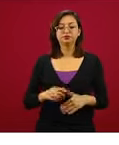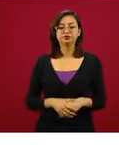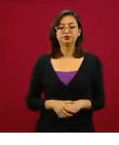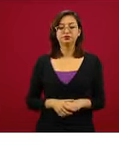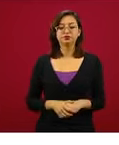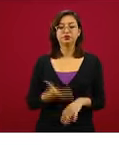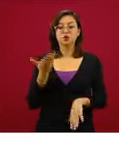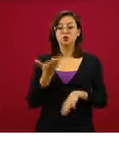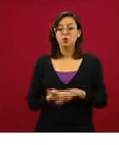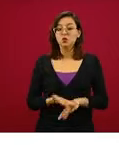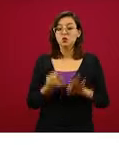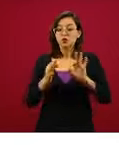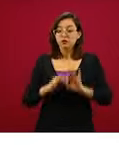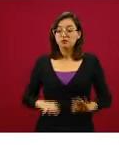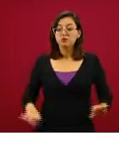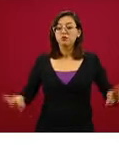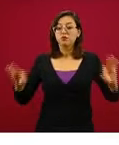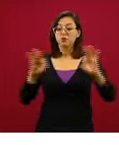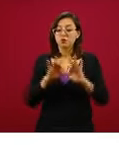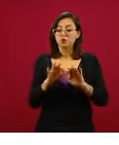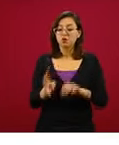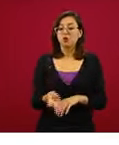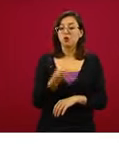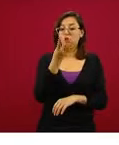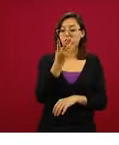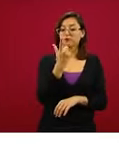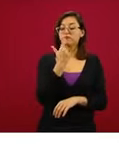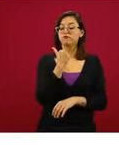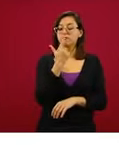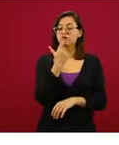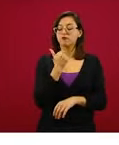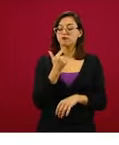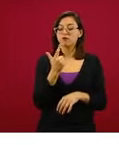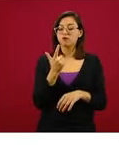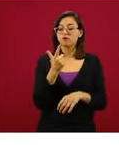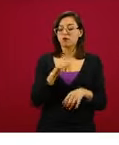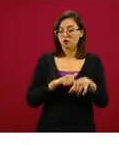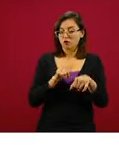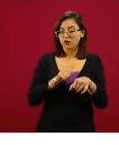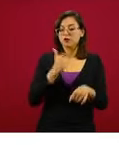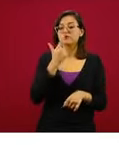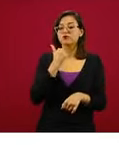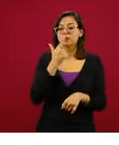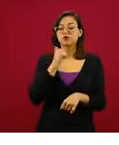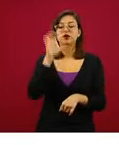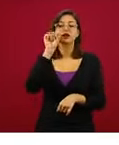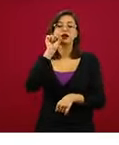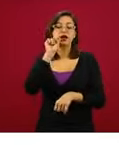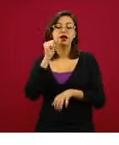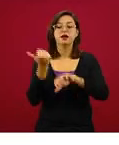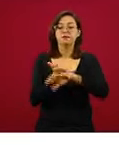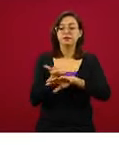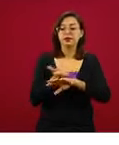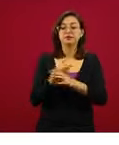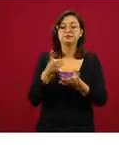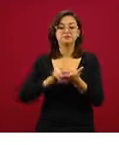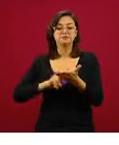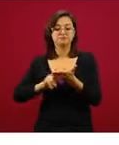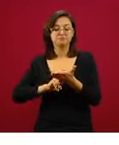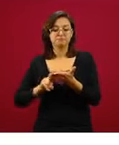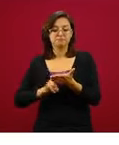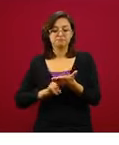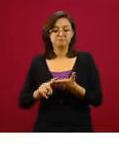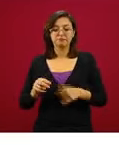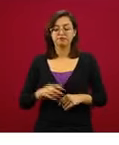muy importante que sepamos cuatro colores, rojo, naranja, amarillo y verde. Y tiene cinco